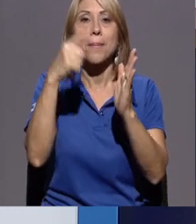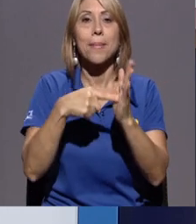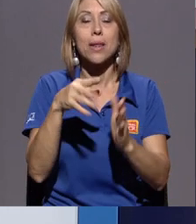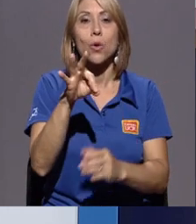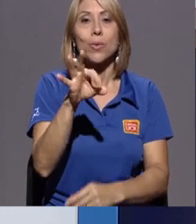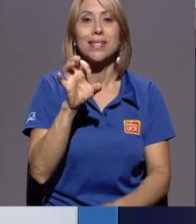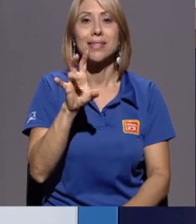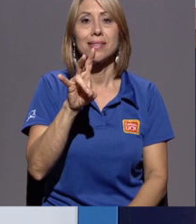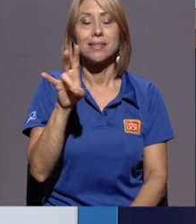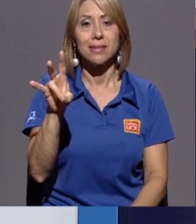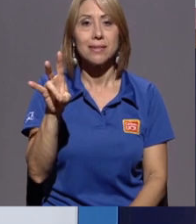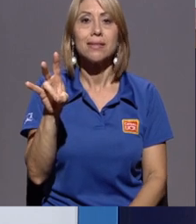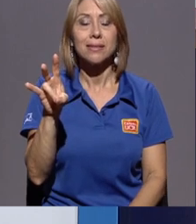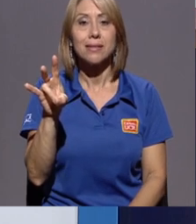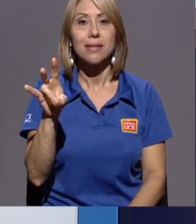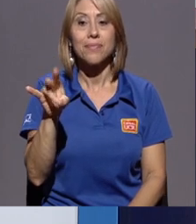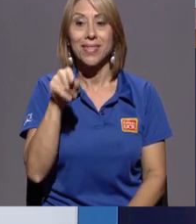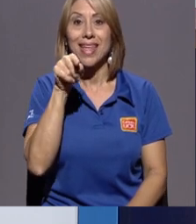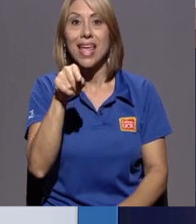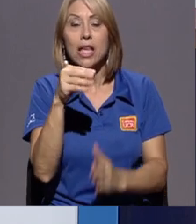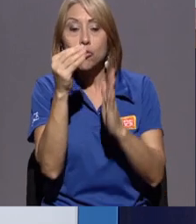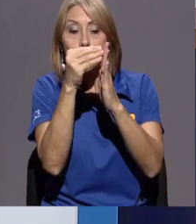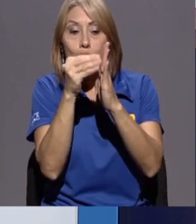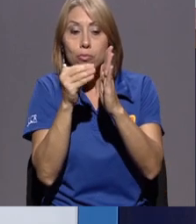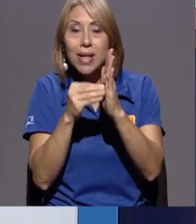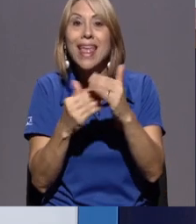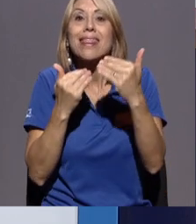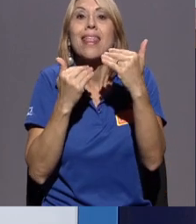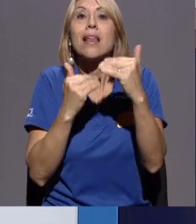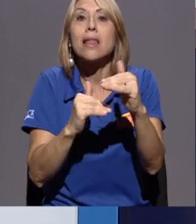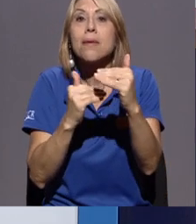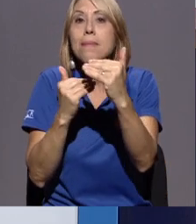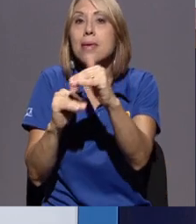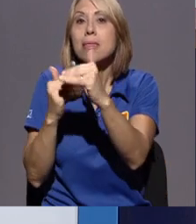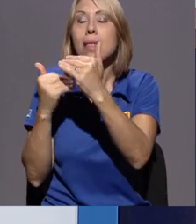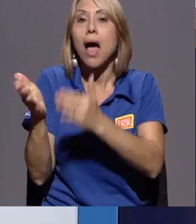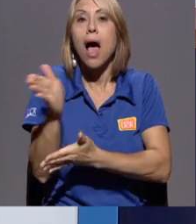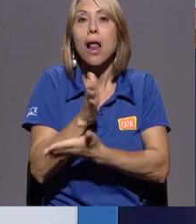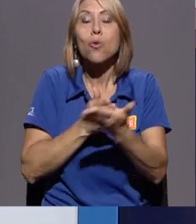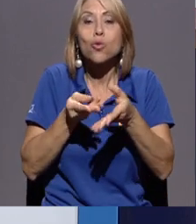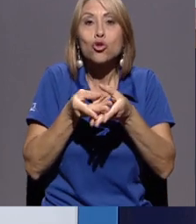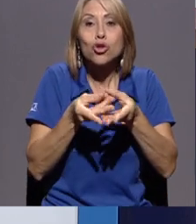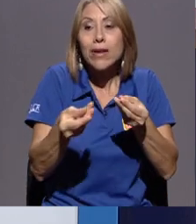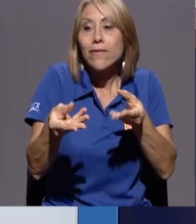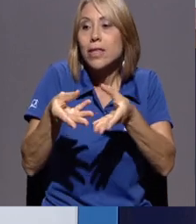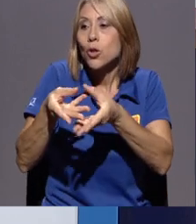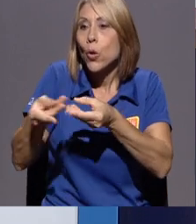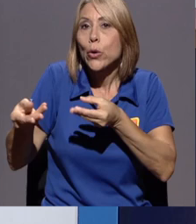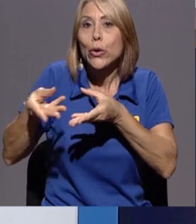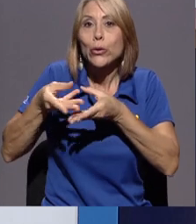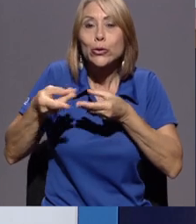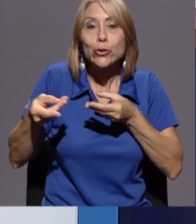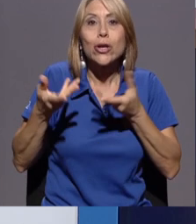que delimita algunos territorios ya recortados, ya con